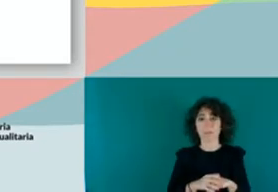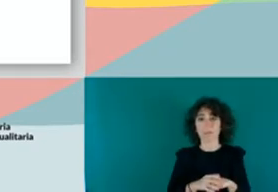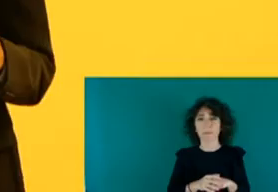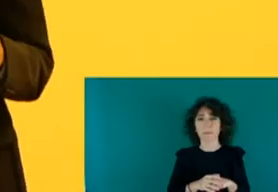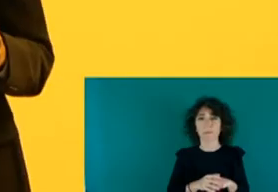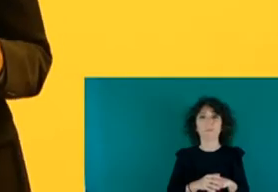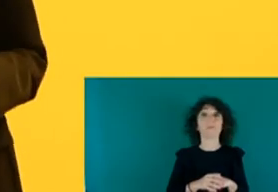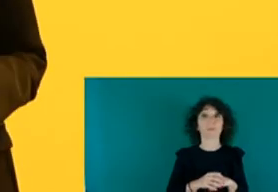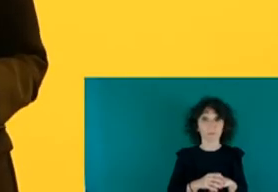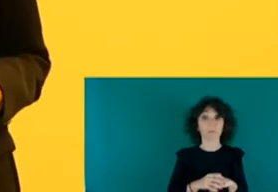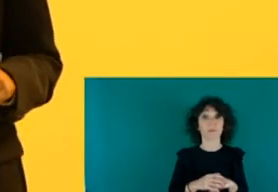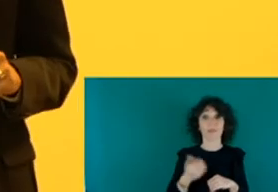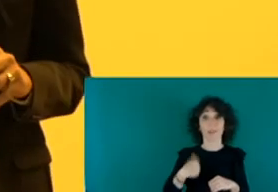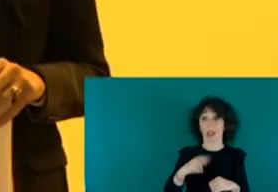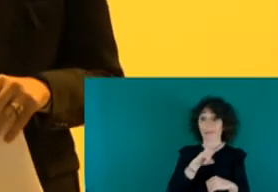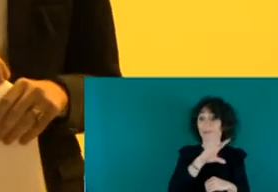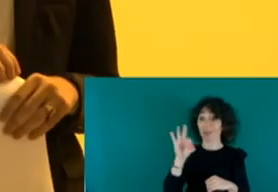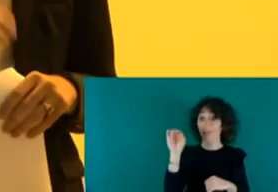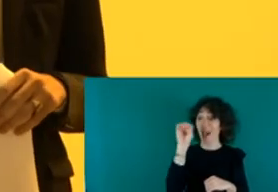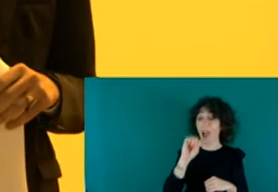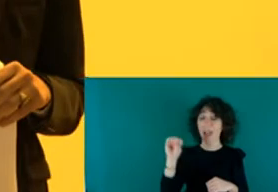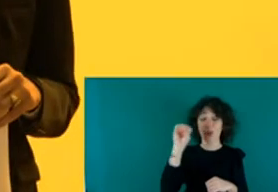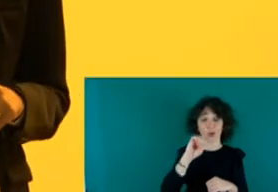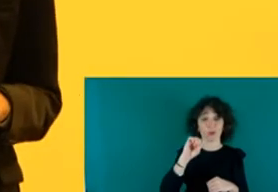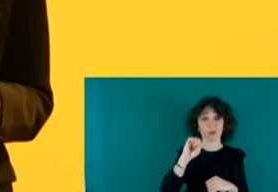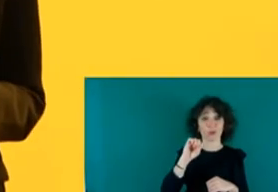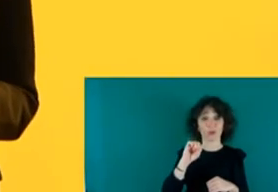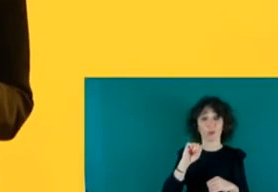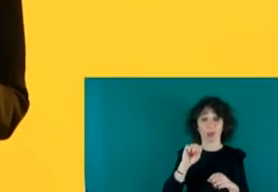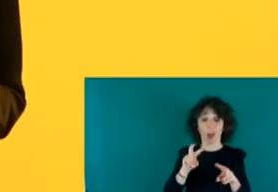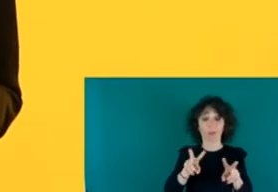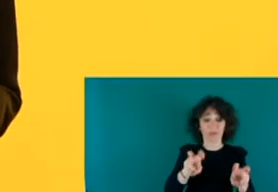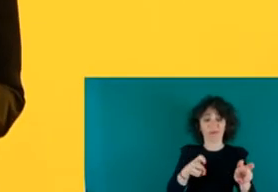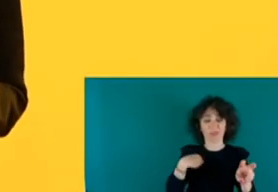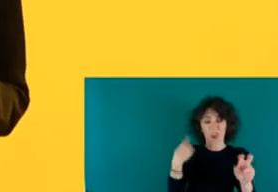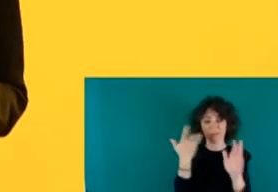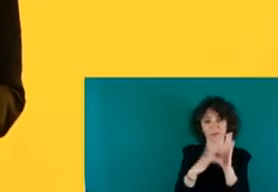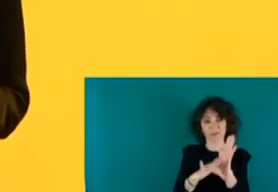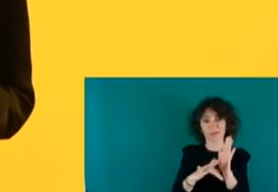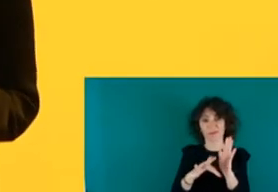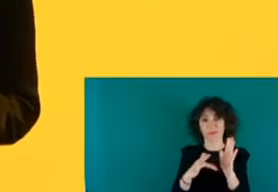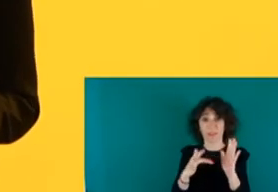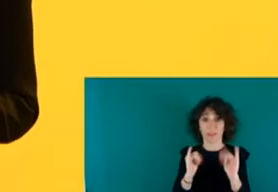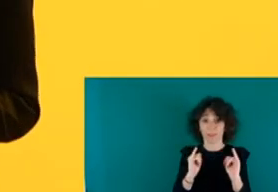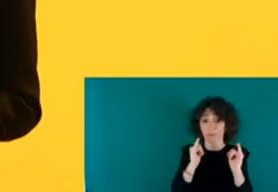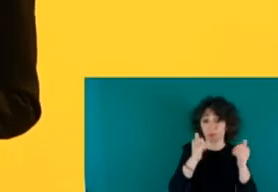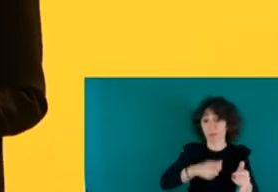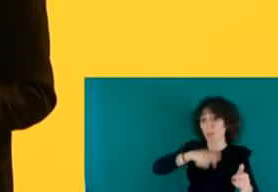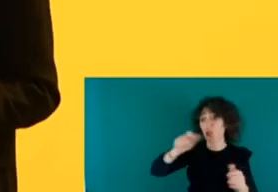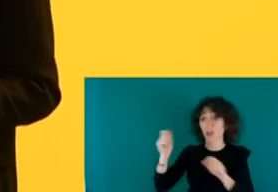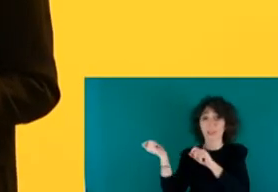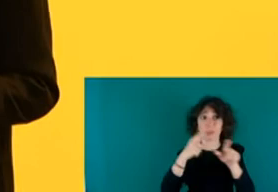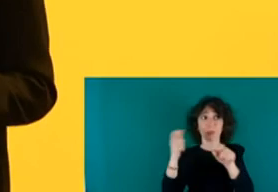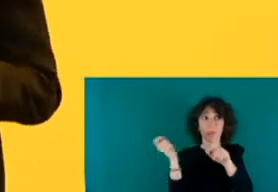Después de 30 años, después de 30 años, como decía al principio, de llegada de personas migrantes, hemos sido